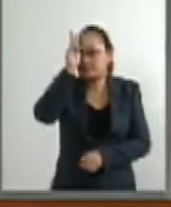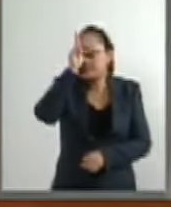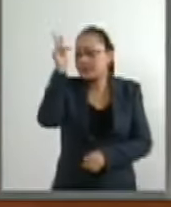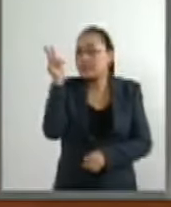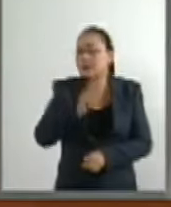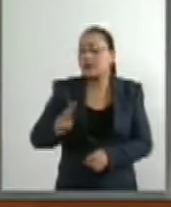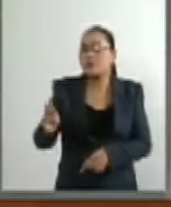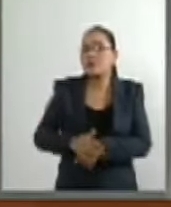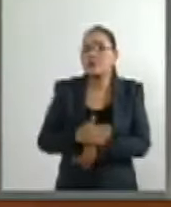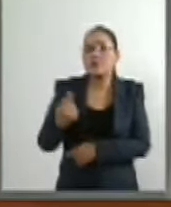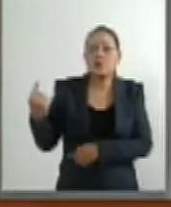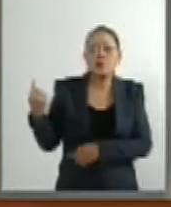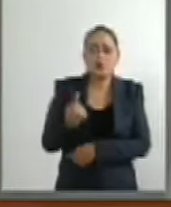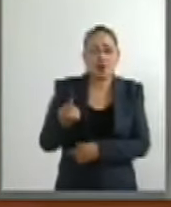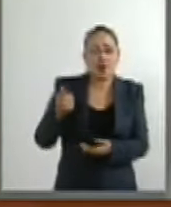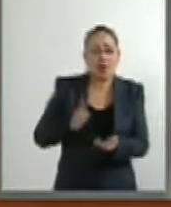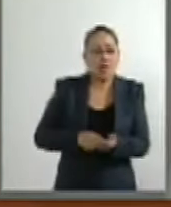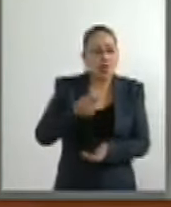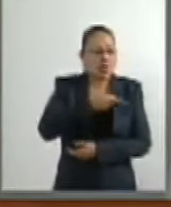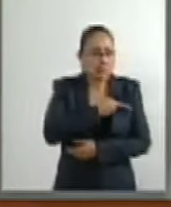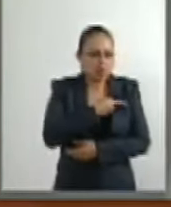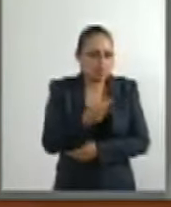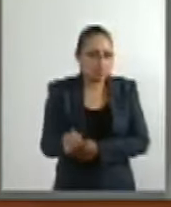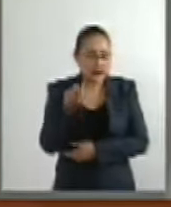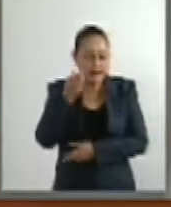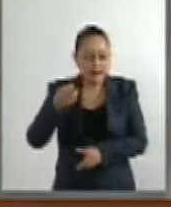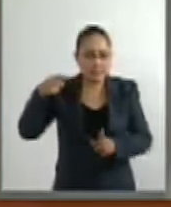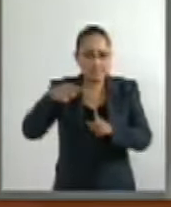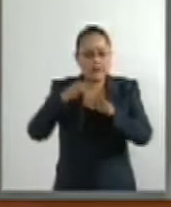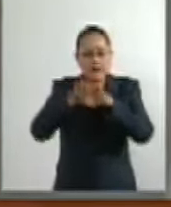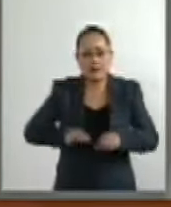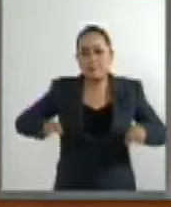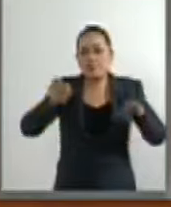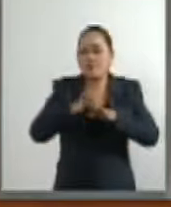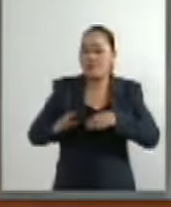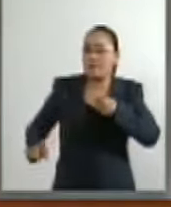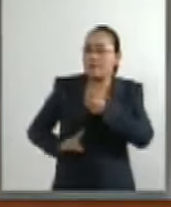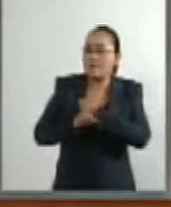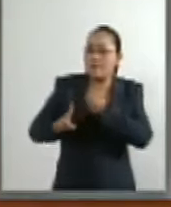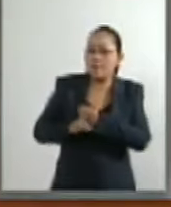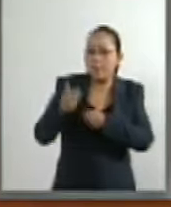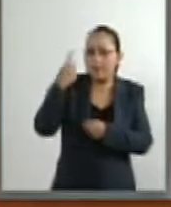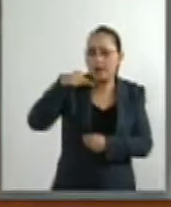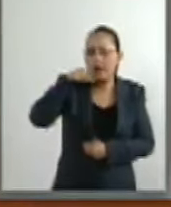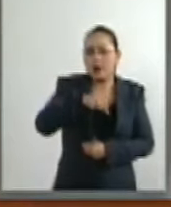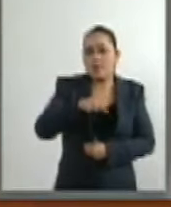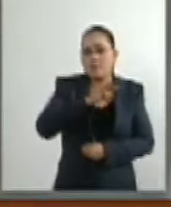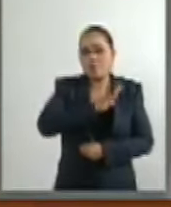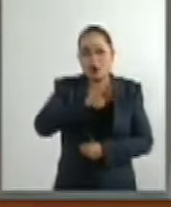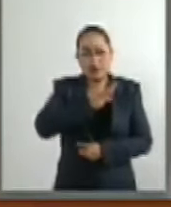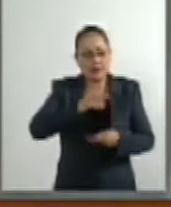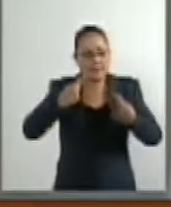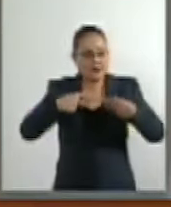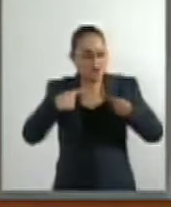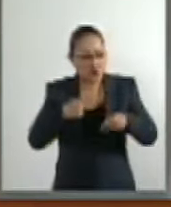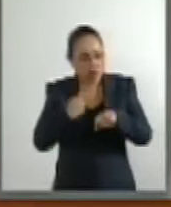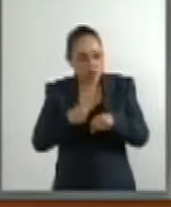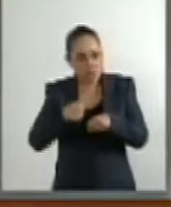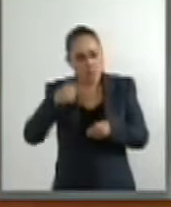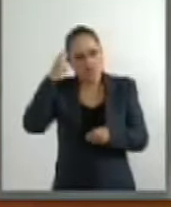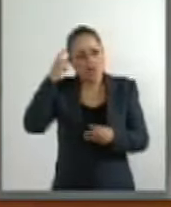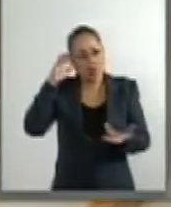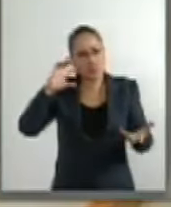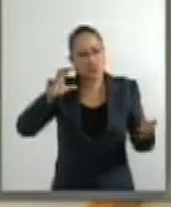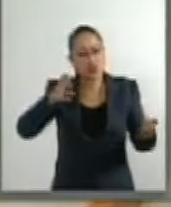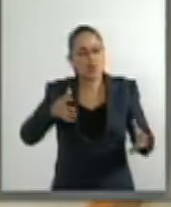debido a que la pobreza es uno de los principales factores para el desarrollo de enfermedades mentales.